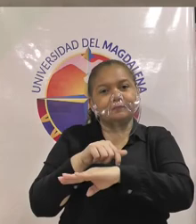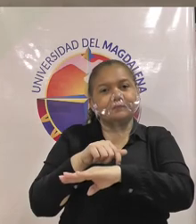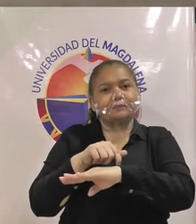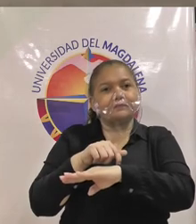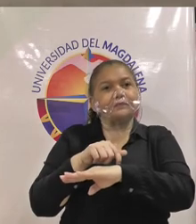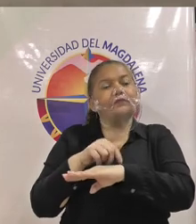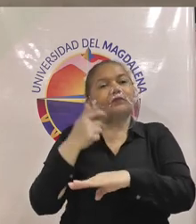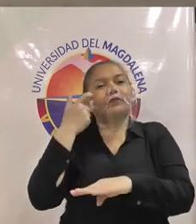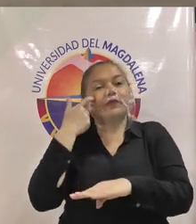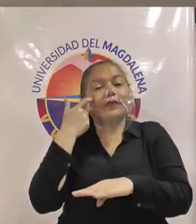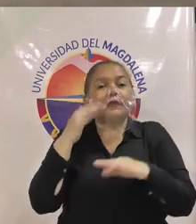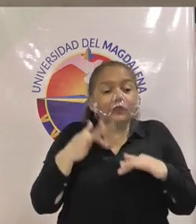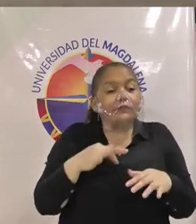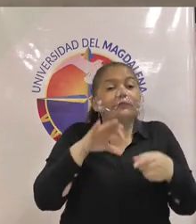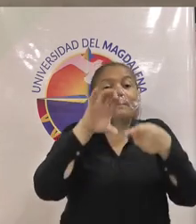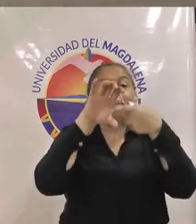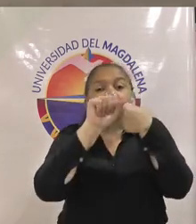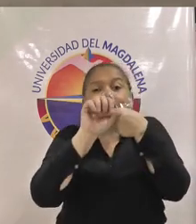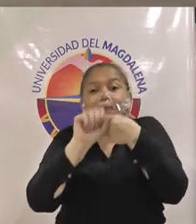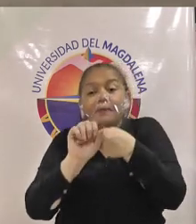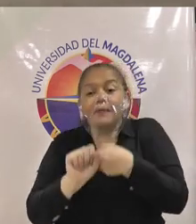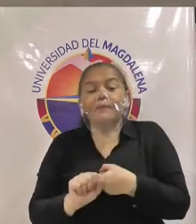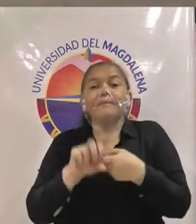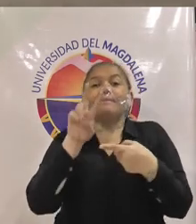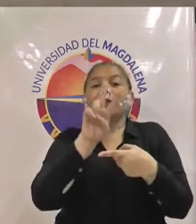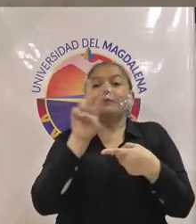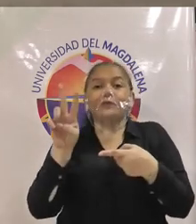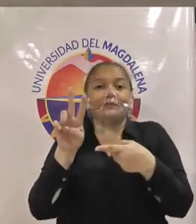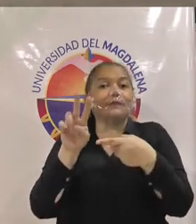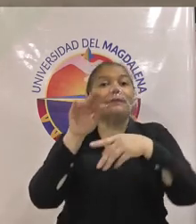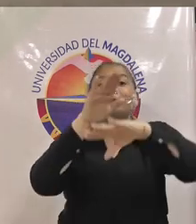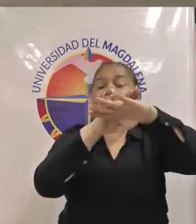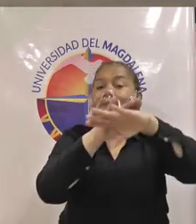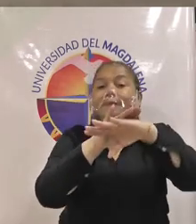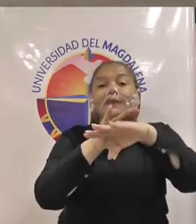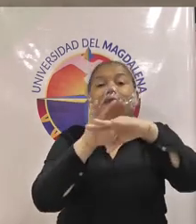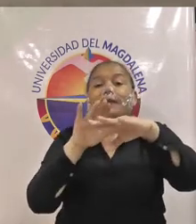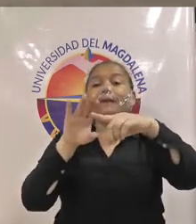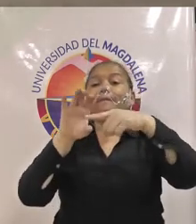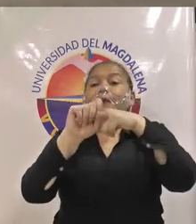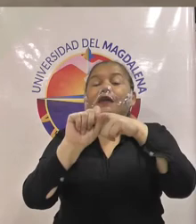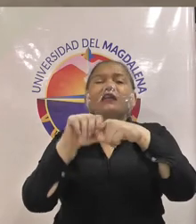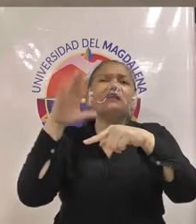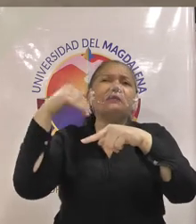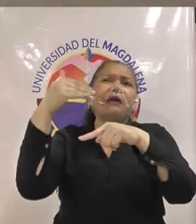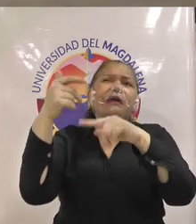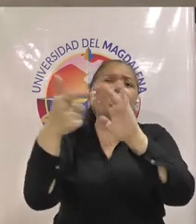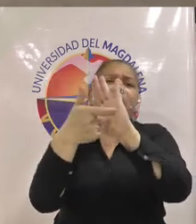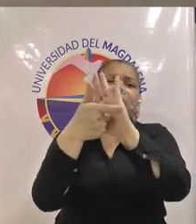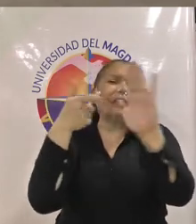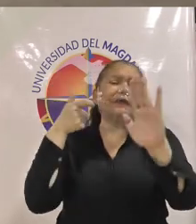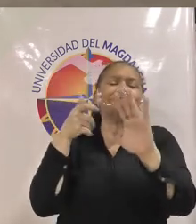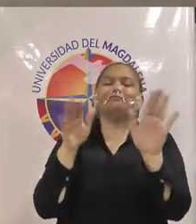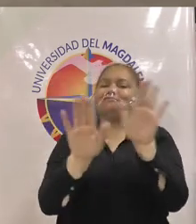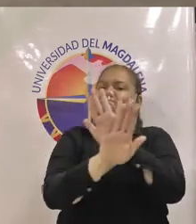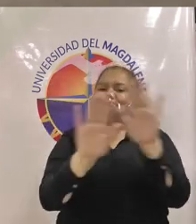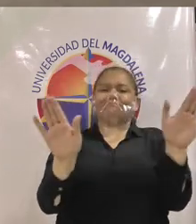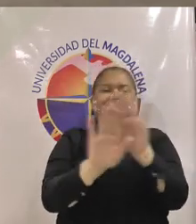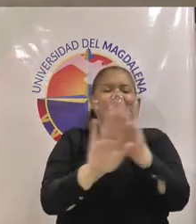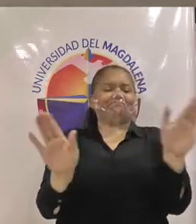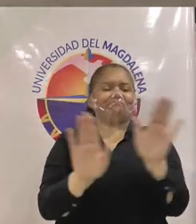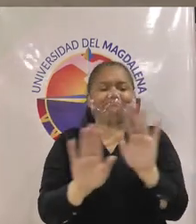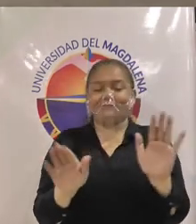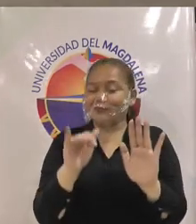estudiantes que metan 22 créditos no puedan cancelar ninguna materia eso después lo catapultaremos